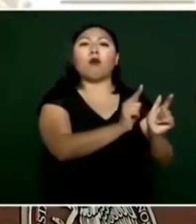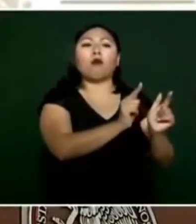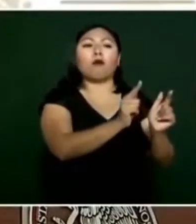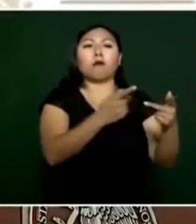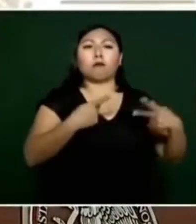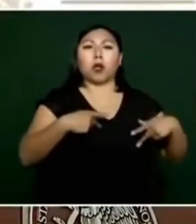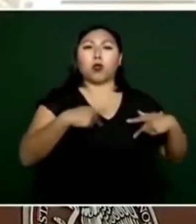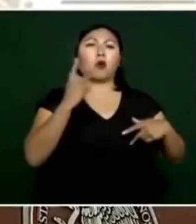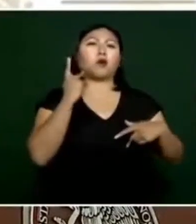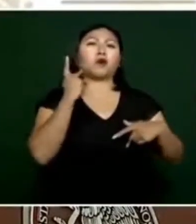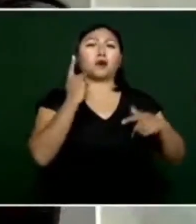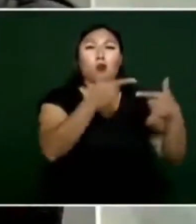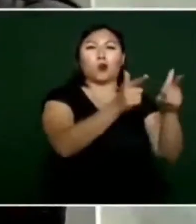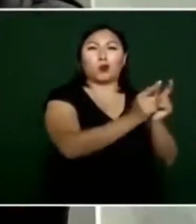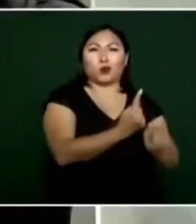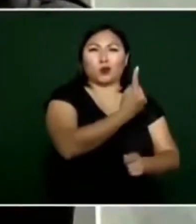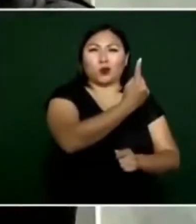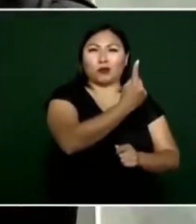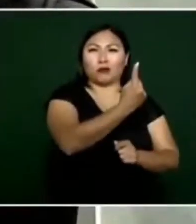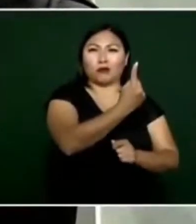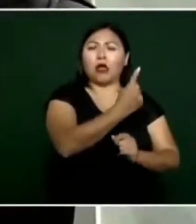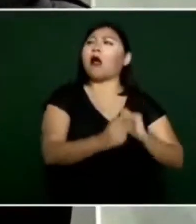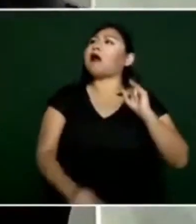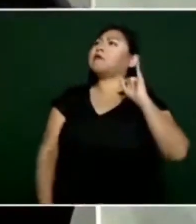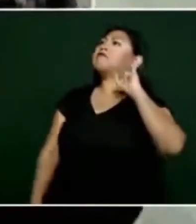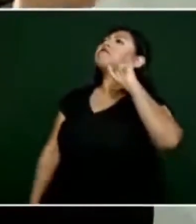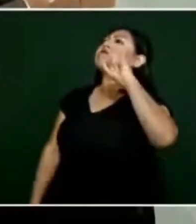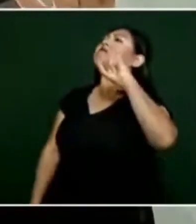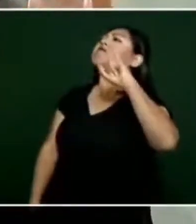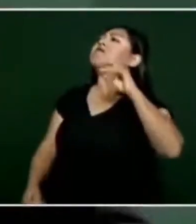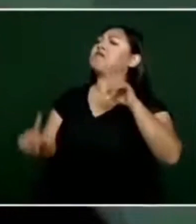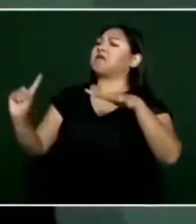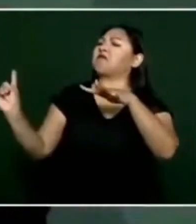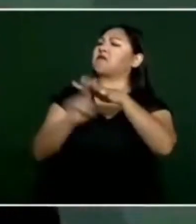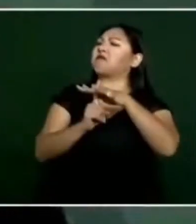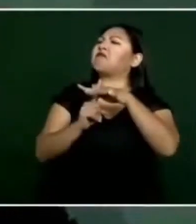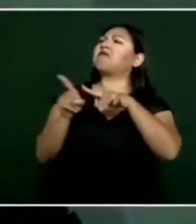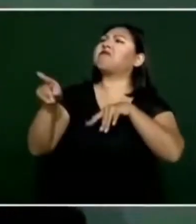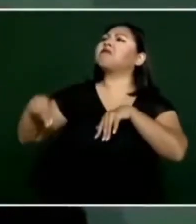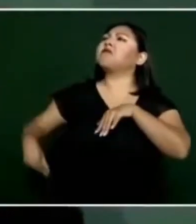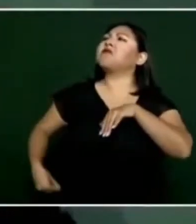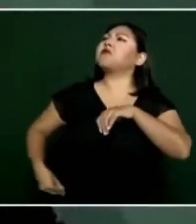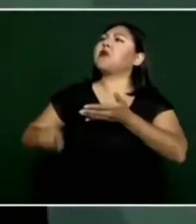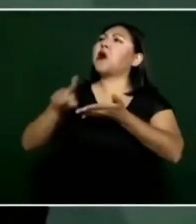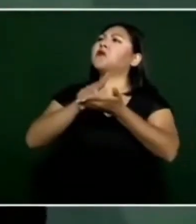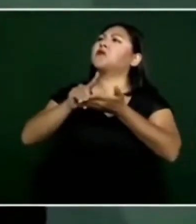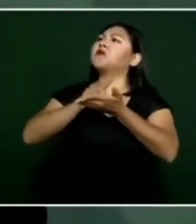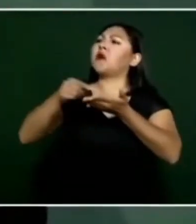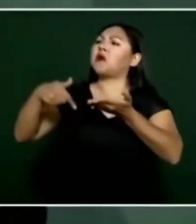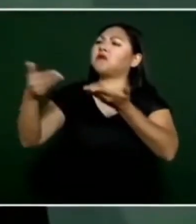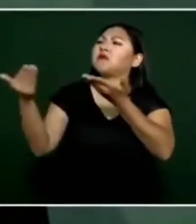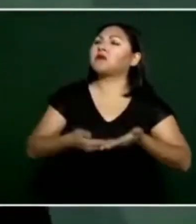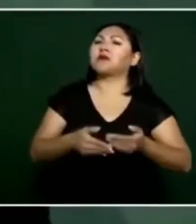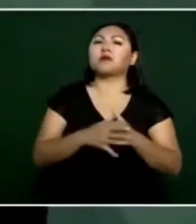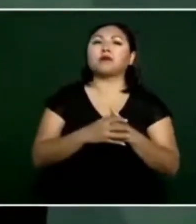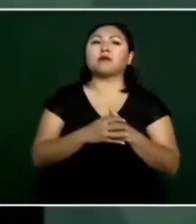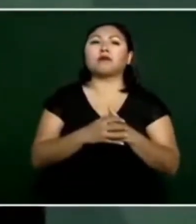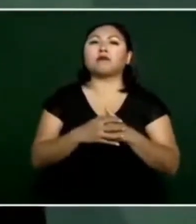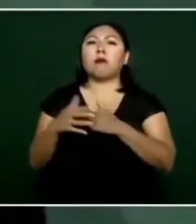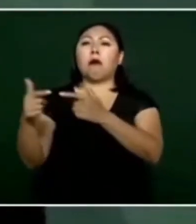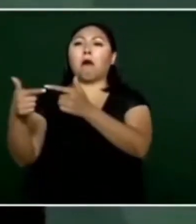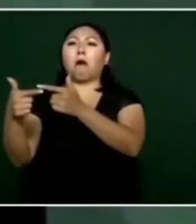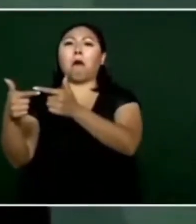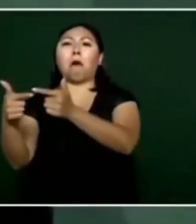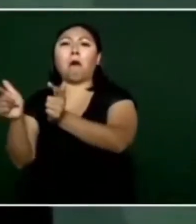otro partido 50